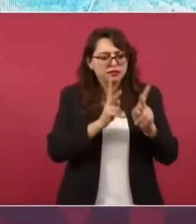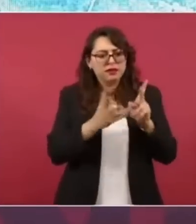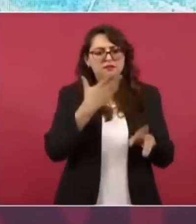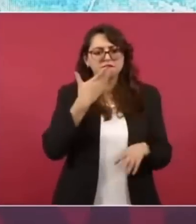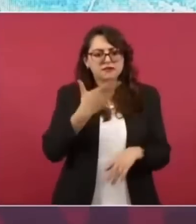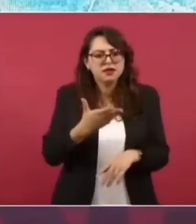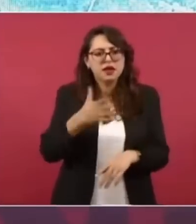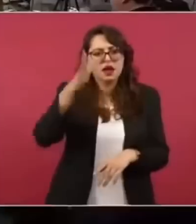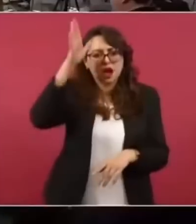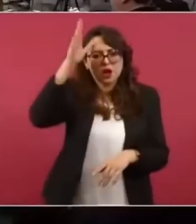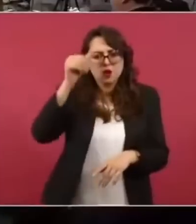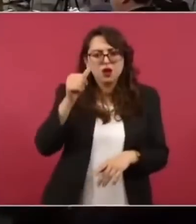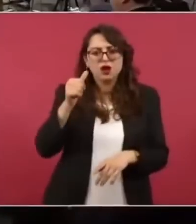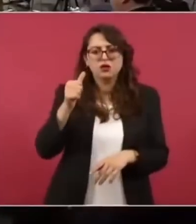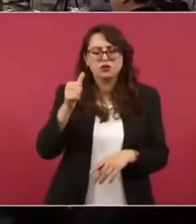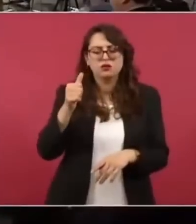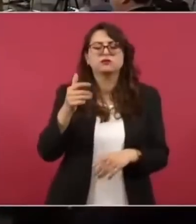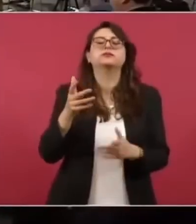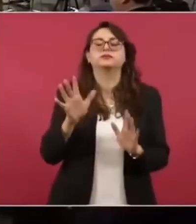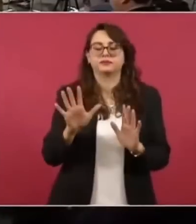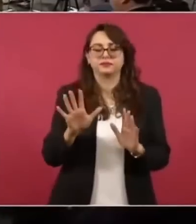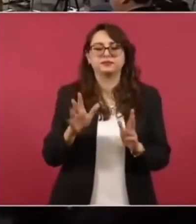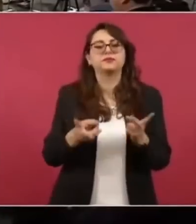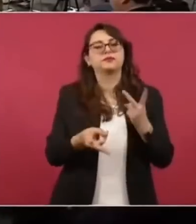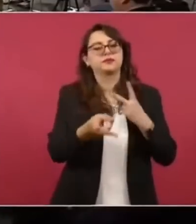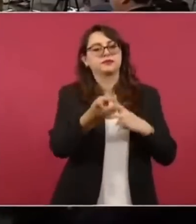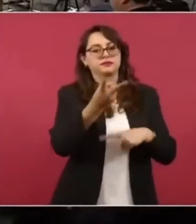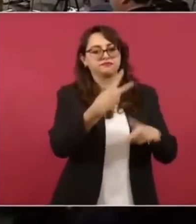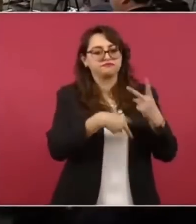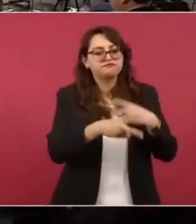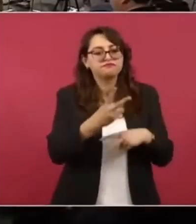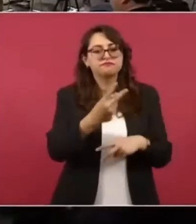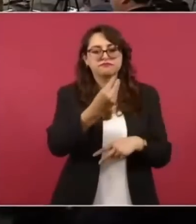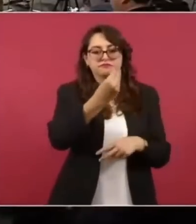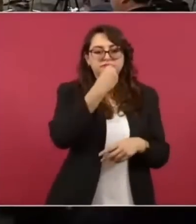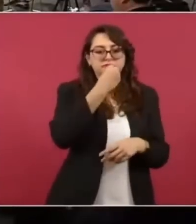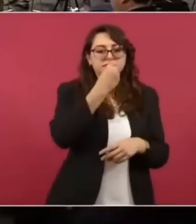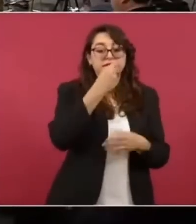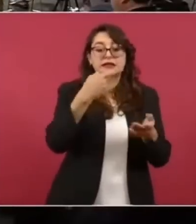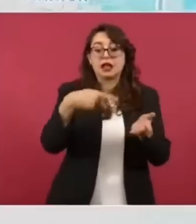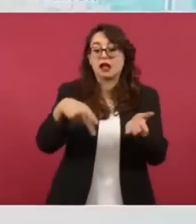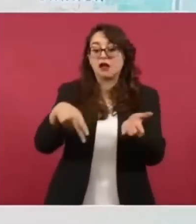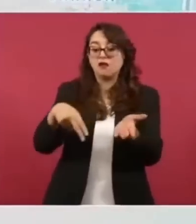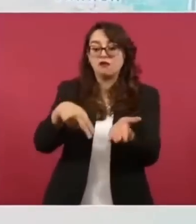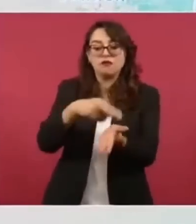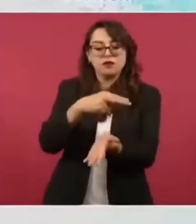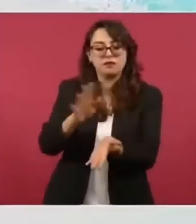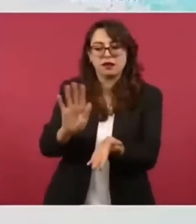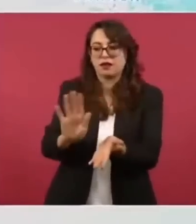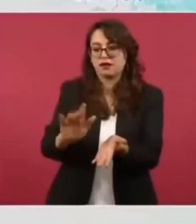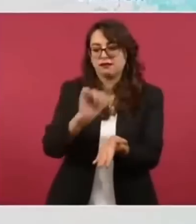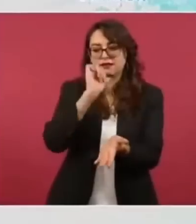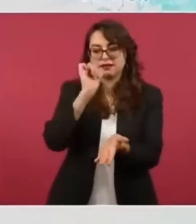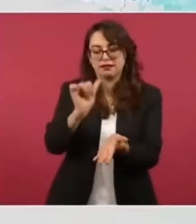se llega a un acuerdo y ese día se detuvo y hablé con él